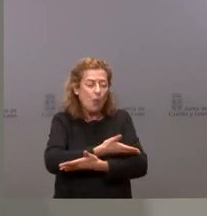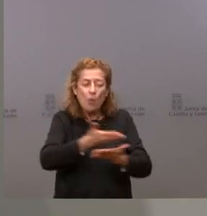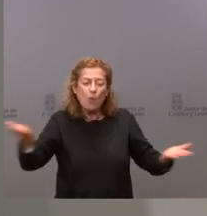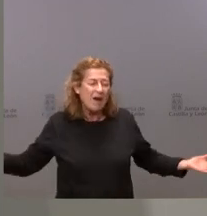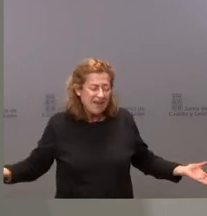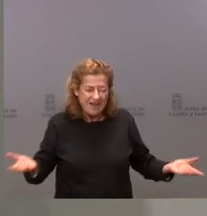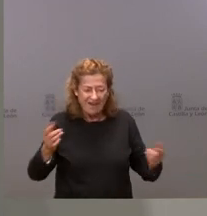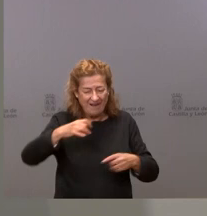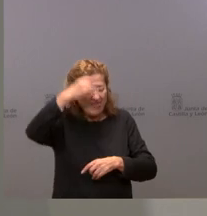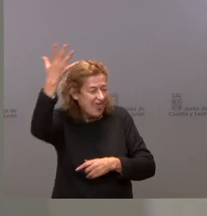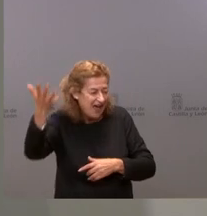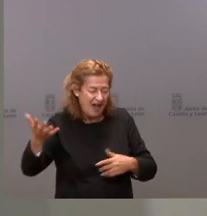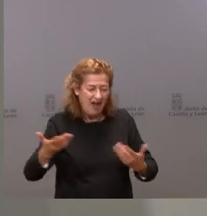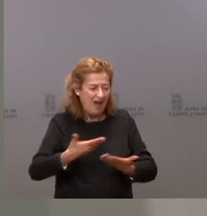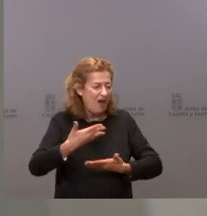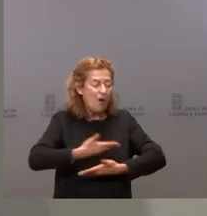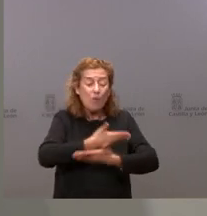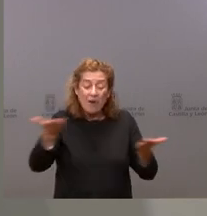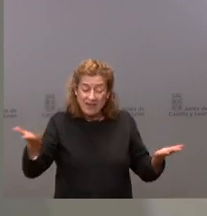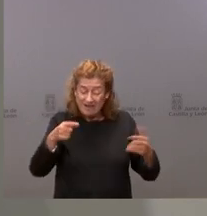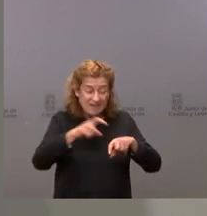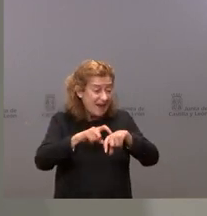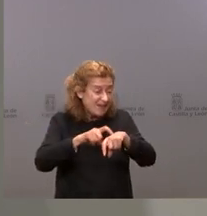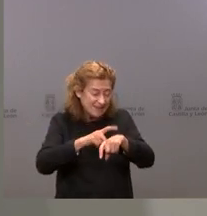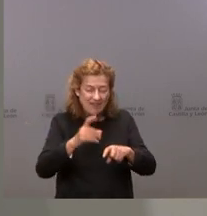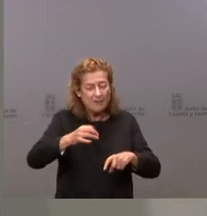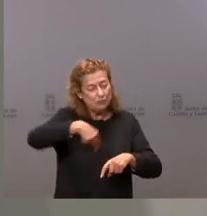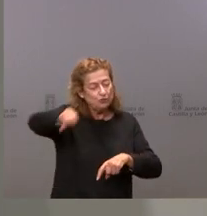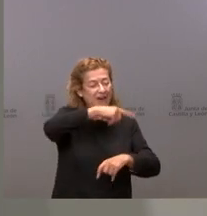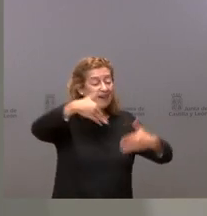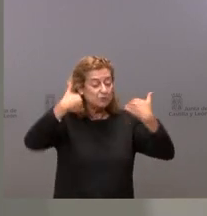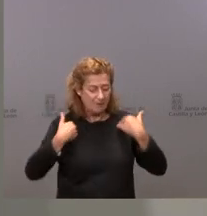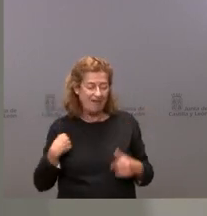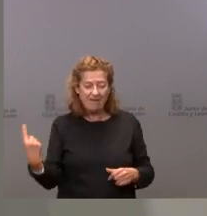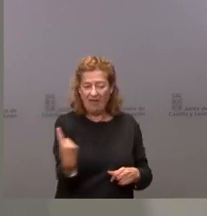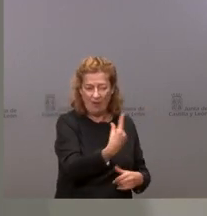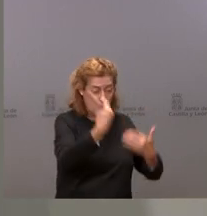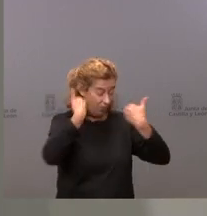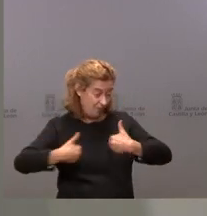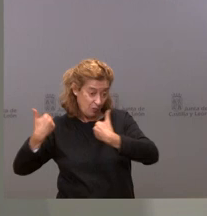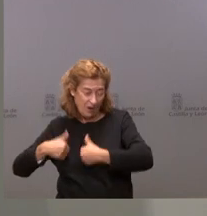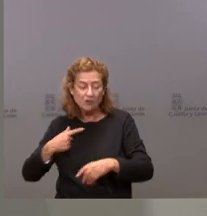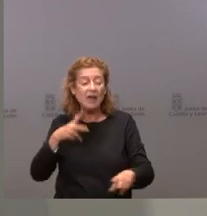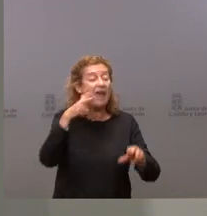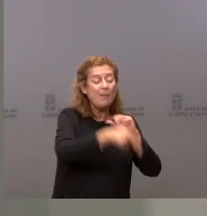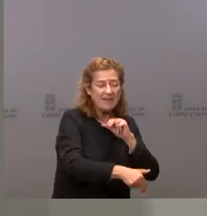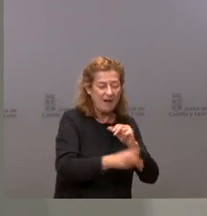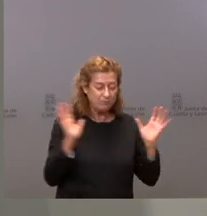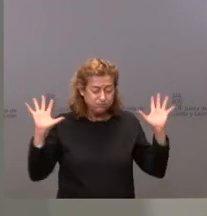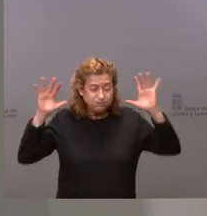iniciativa de estas características desde la responsabilidad individual y por tanto evitando aglomeraciones,